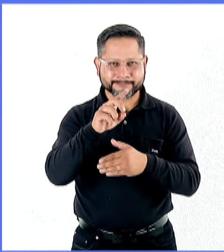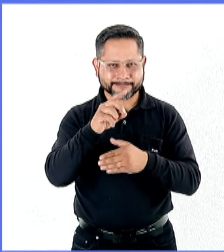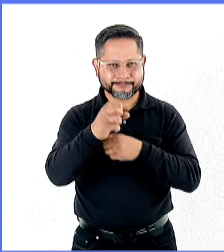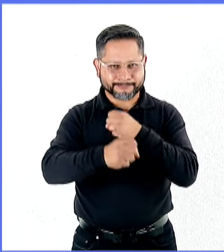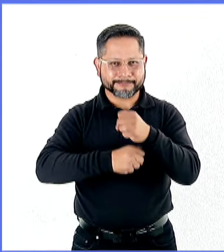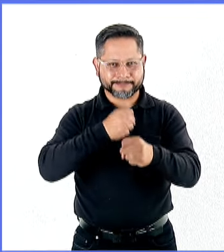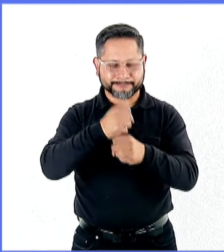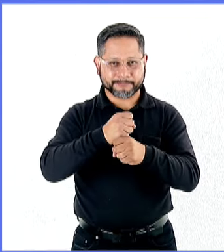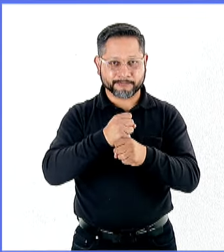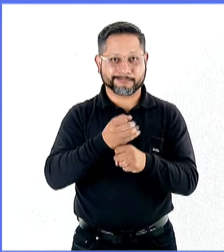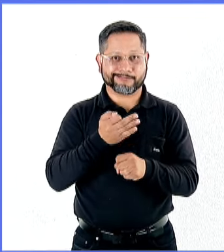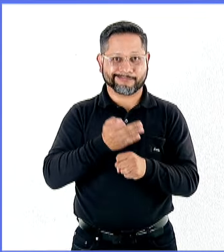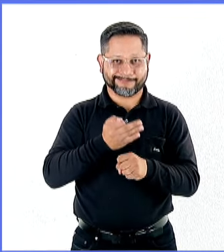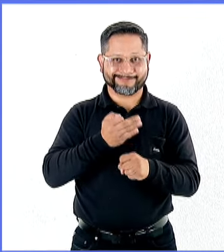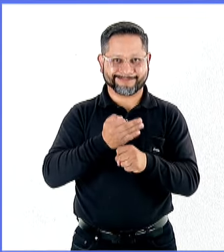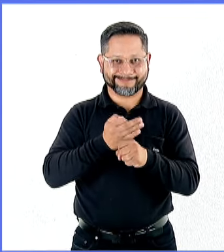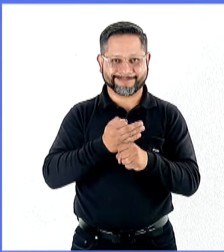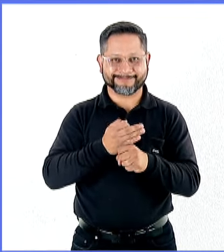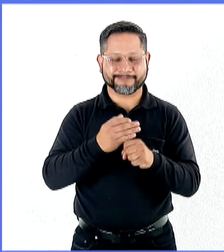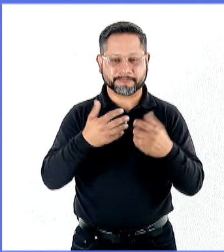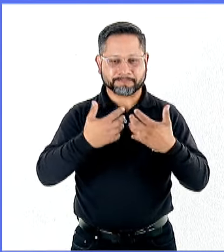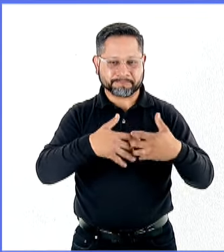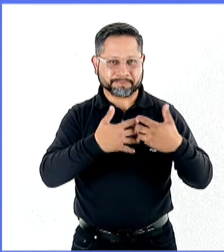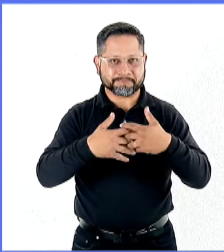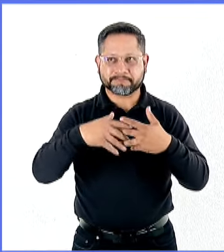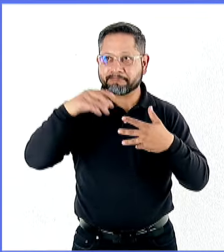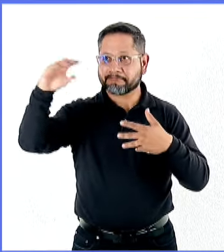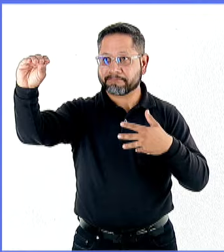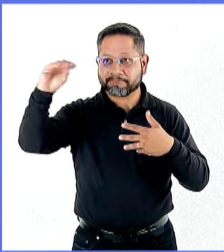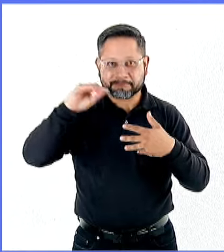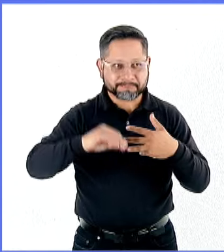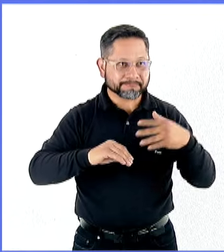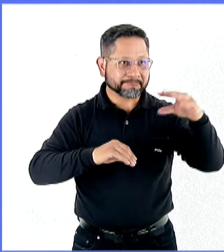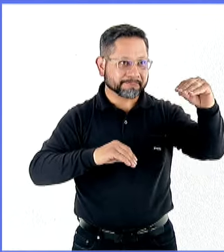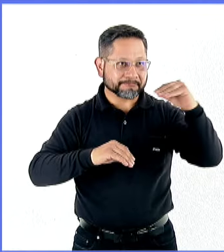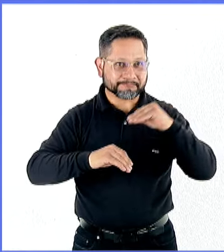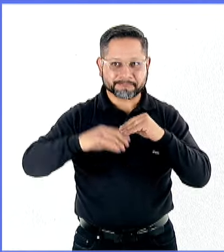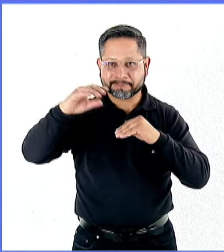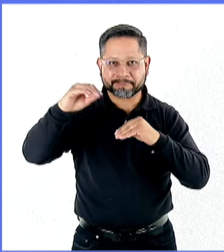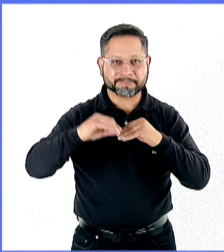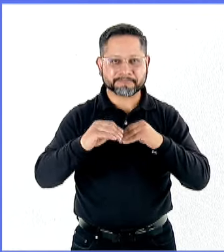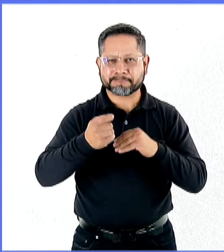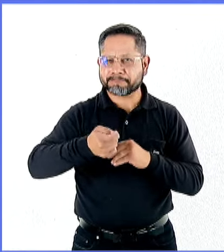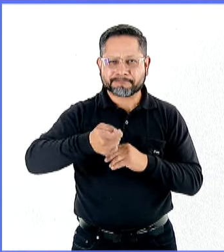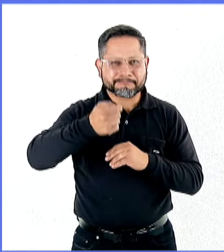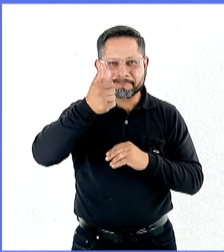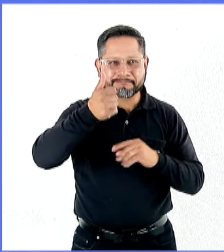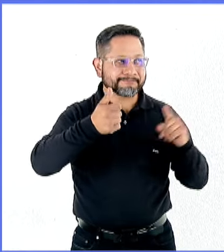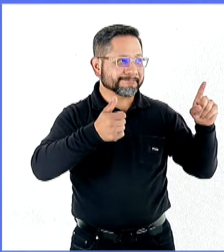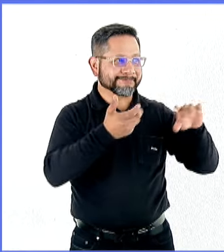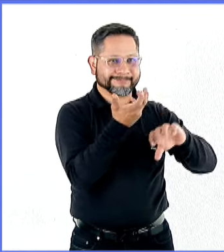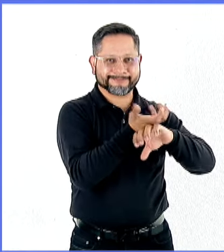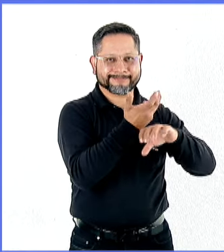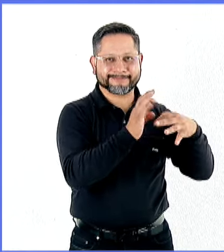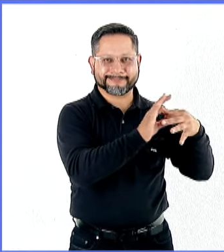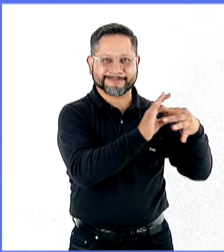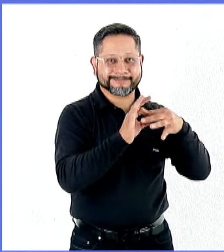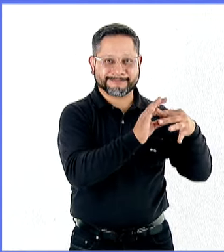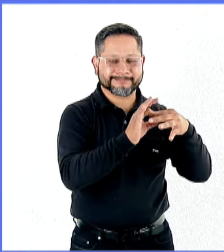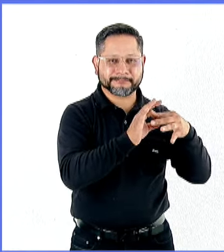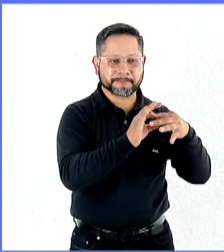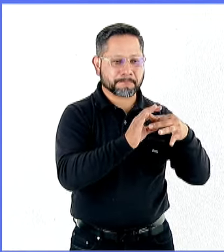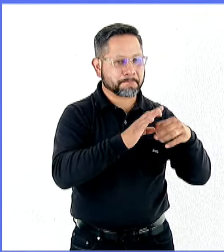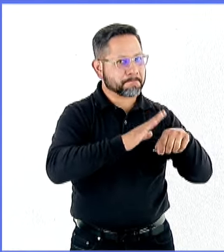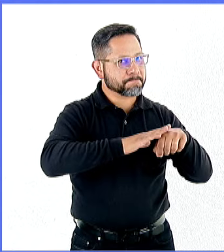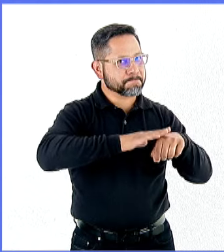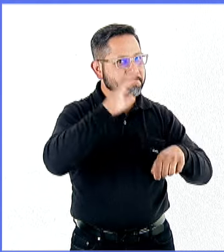podría todavía profundizarse más esto, se convirtió en el primer socio comercial de Estados Unidos. Nuestras exportaciones crecieron